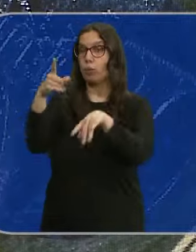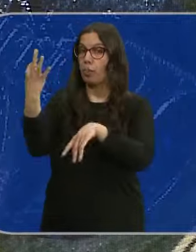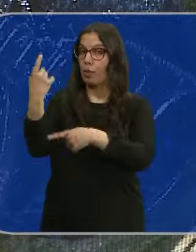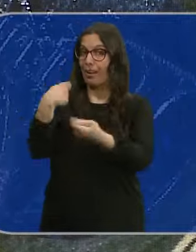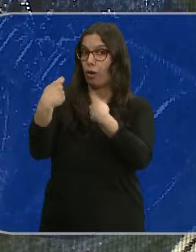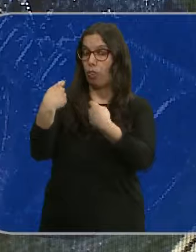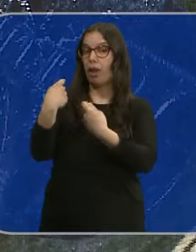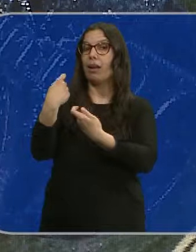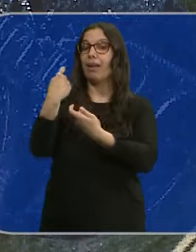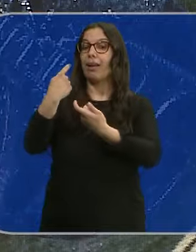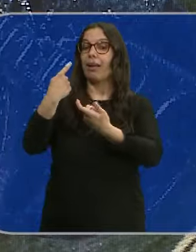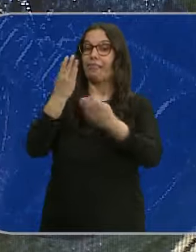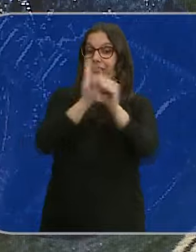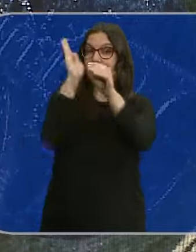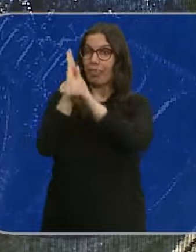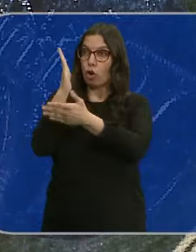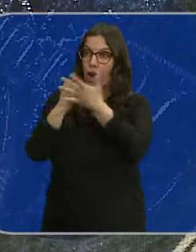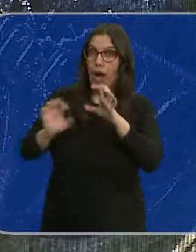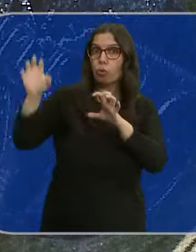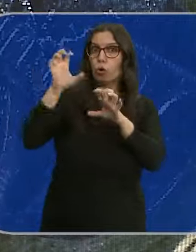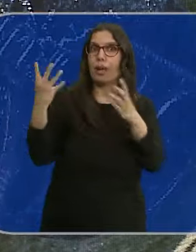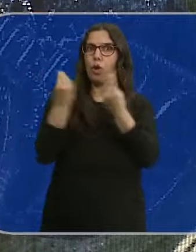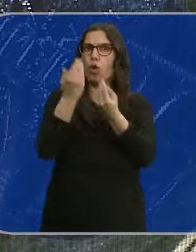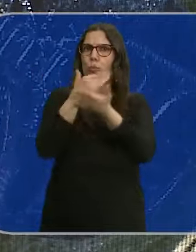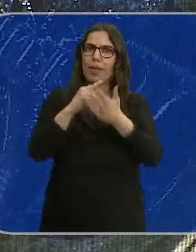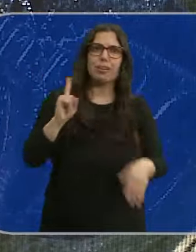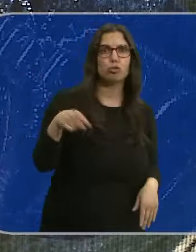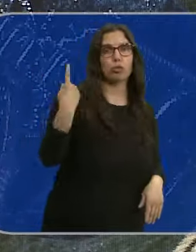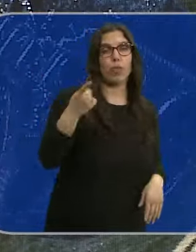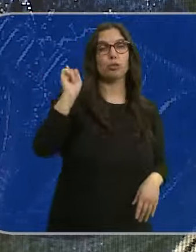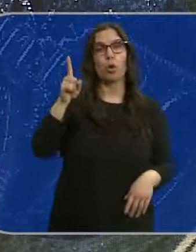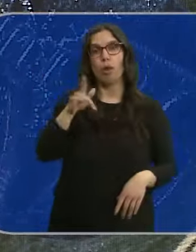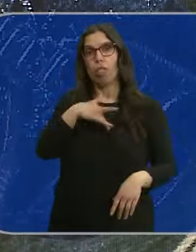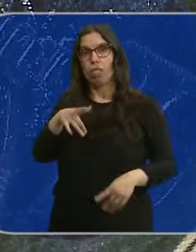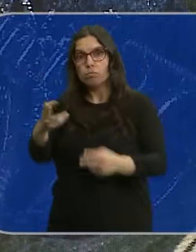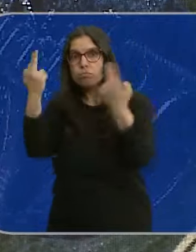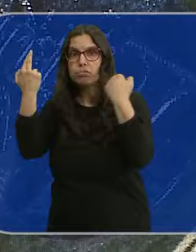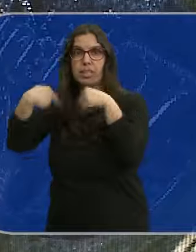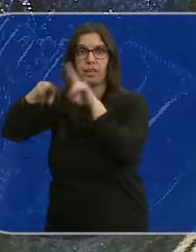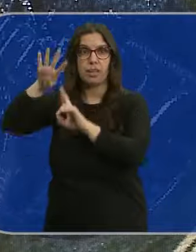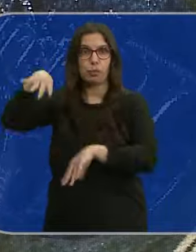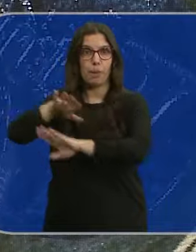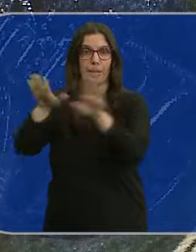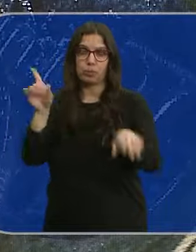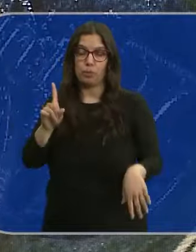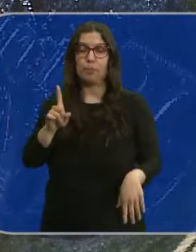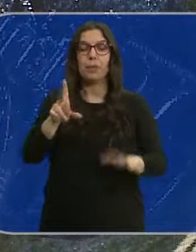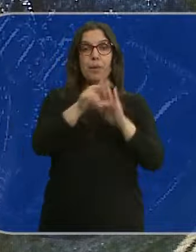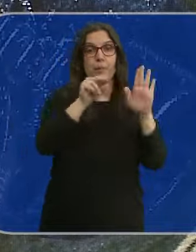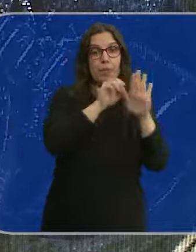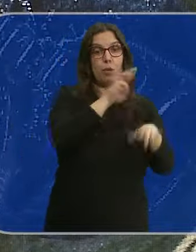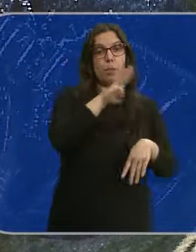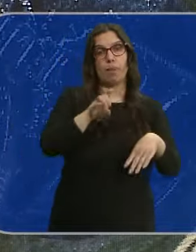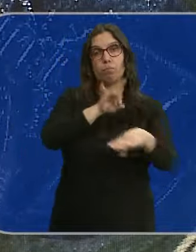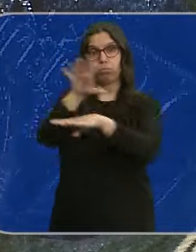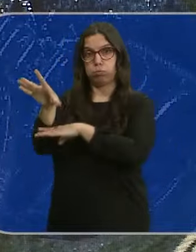negociar la financiación autonómica con todas las comunidades y no plegarse a las exigencias de la Generalitat de Cataluña. En un vídeo remitido por